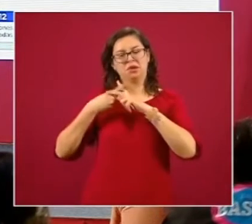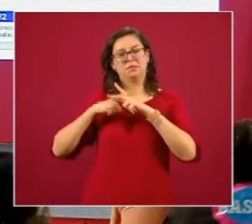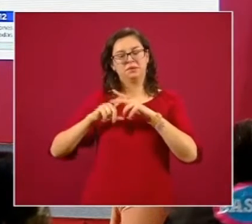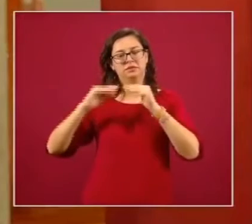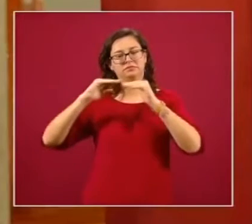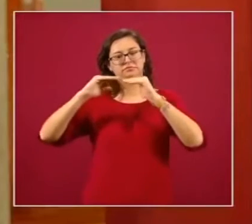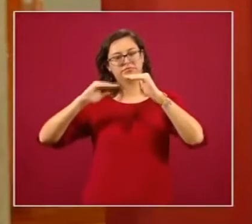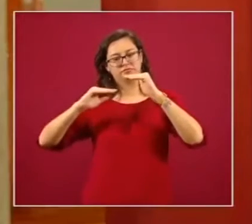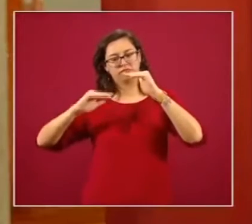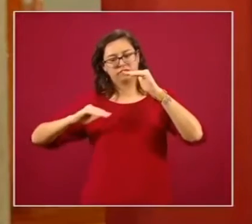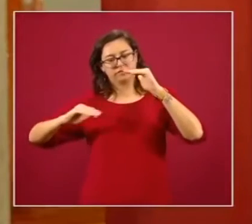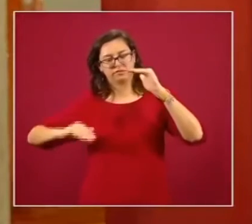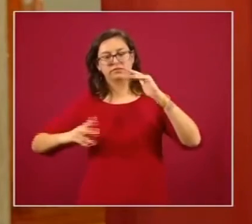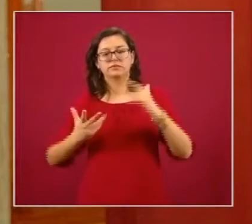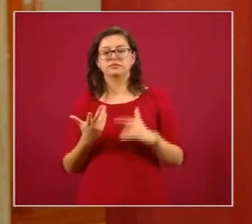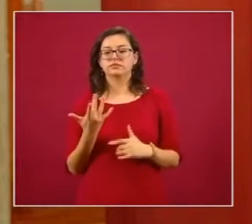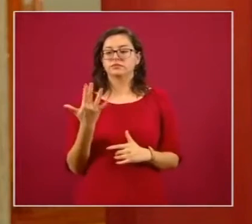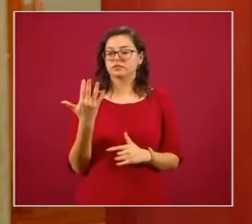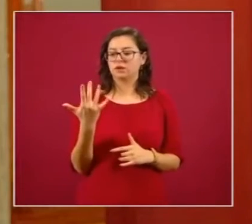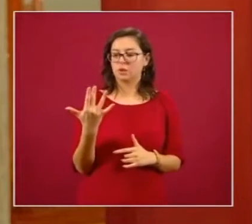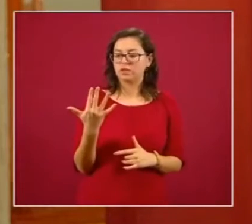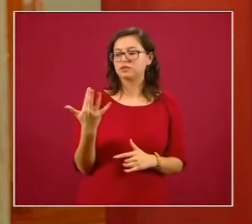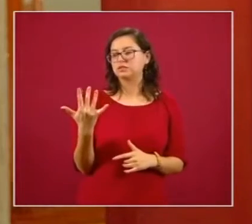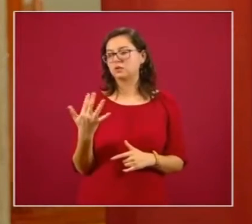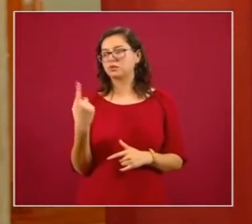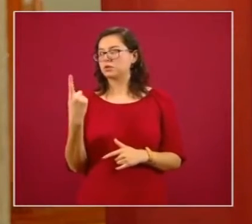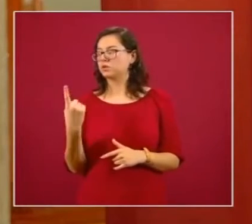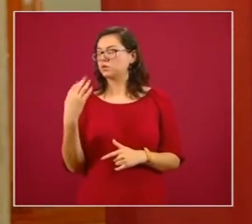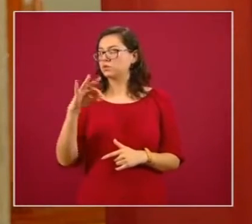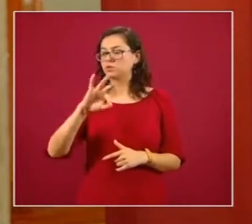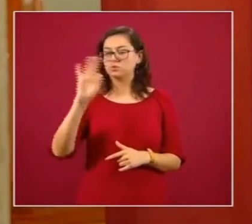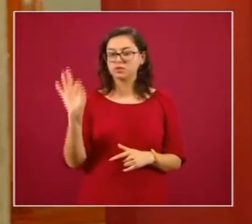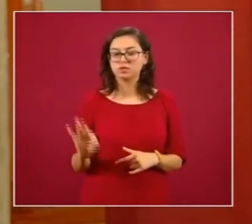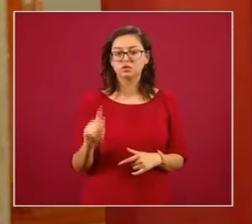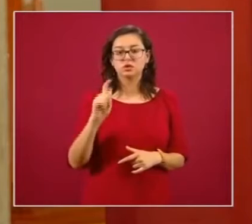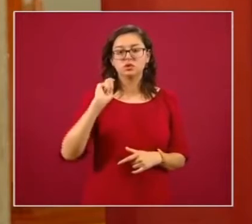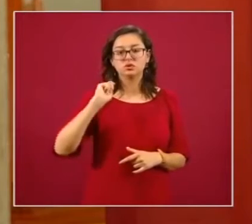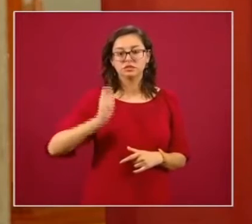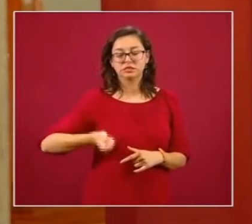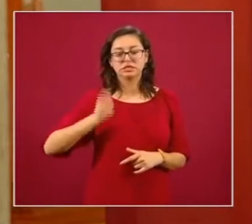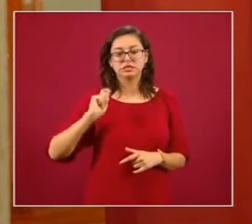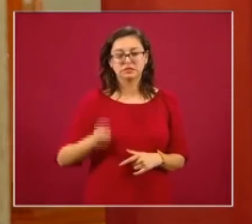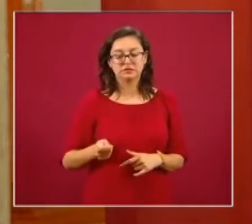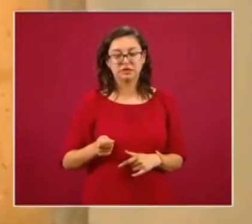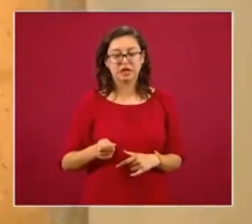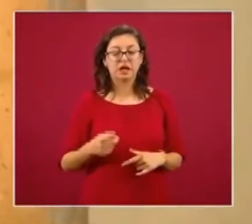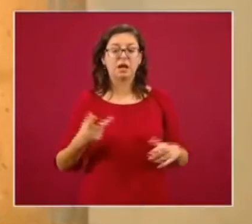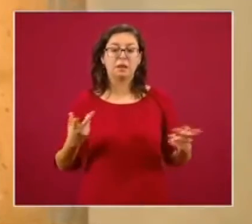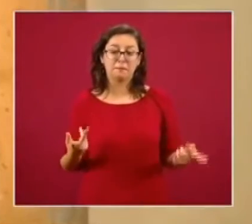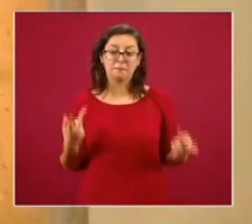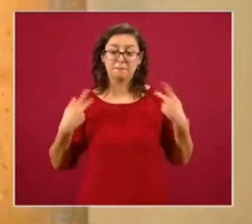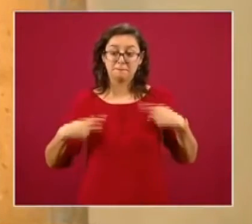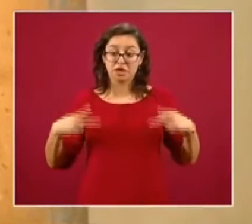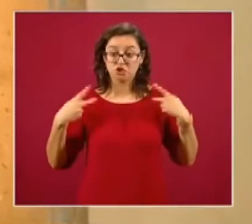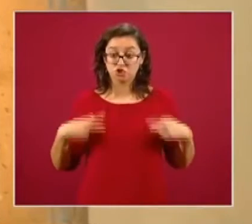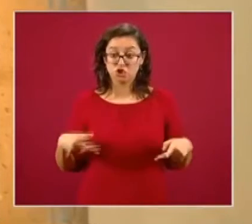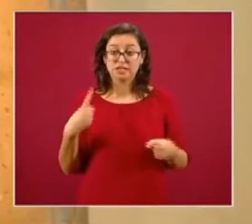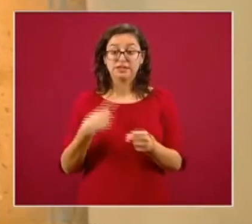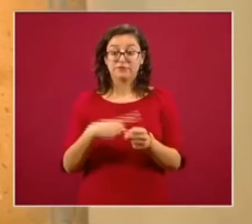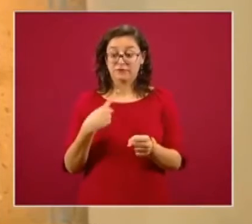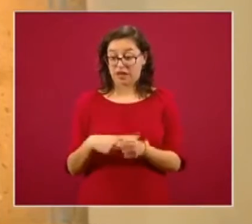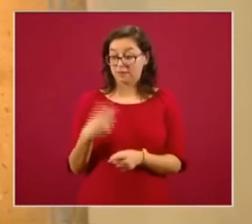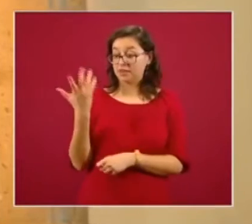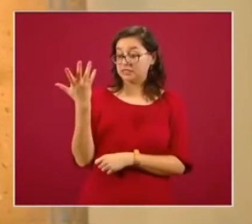está entre el 50 y el 51 por ciento. Esto que representa de que cada 10 personas que presentan signos y